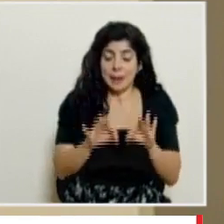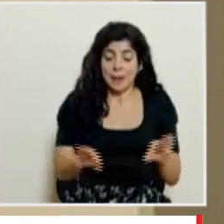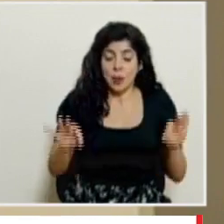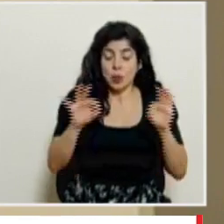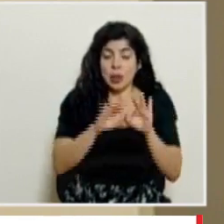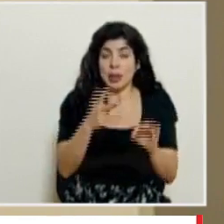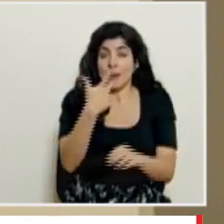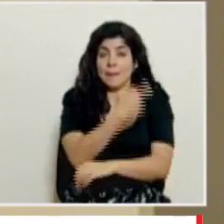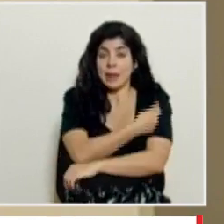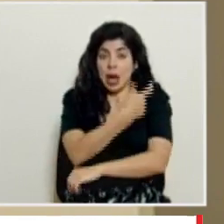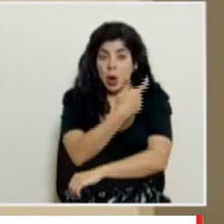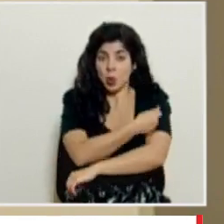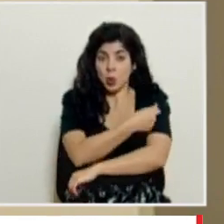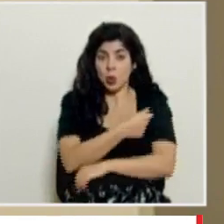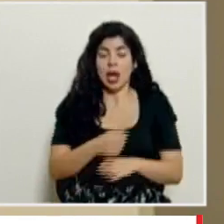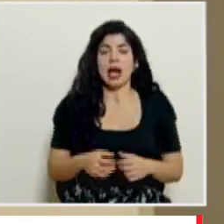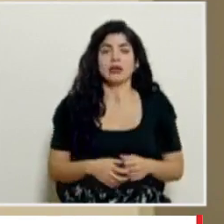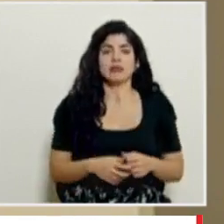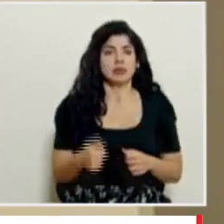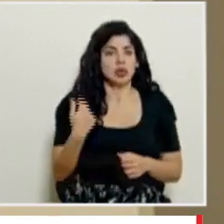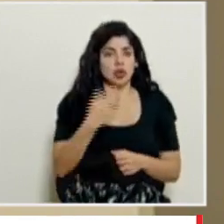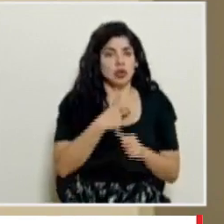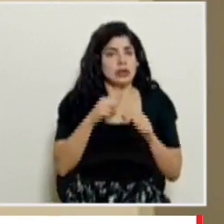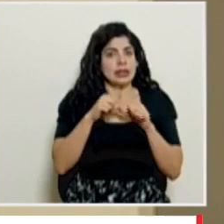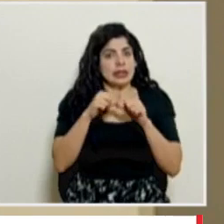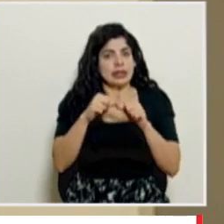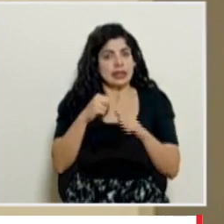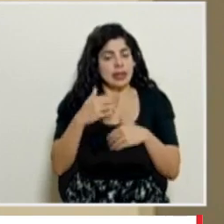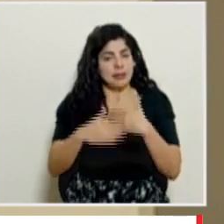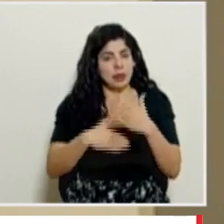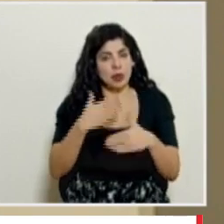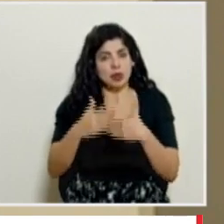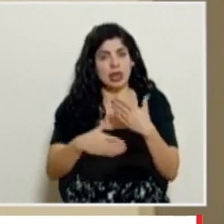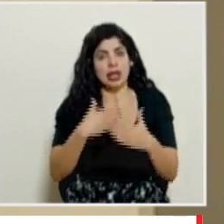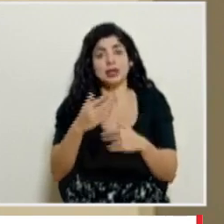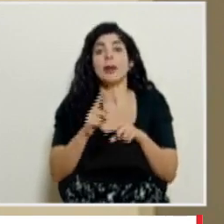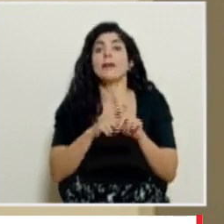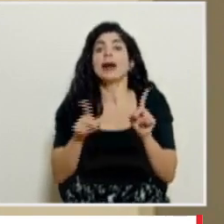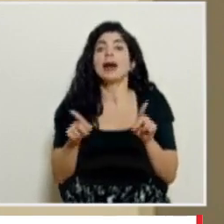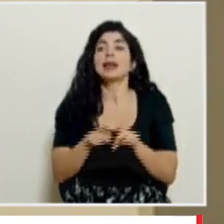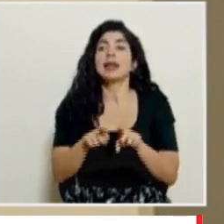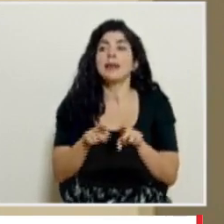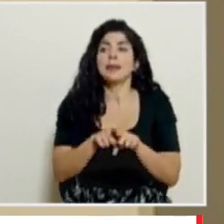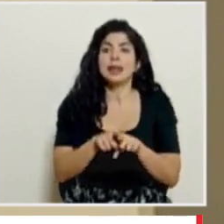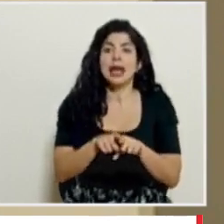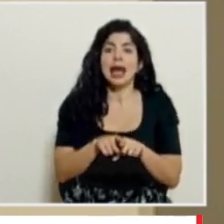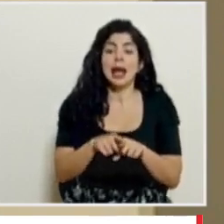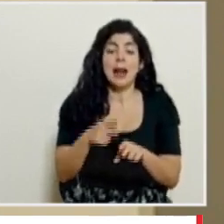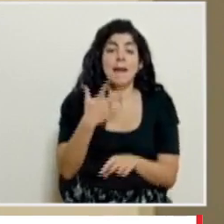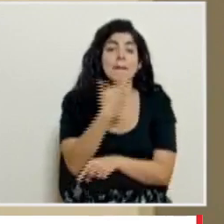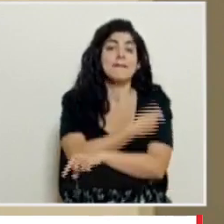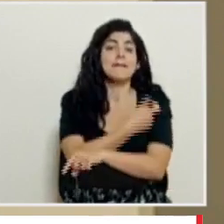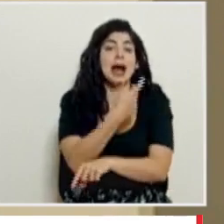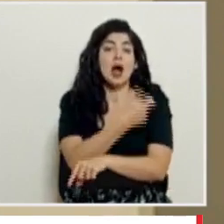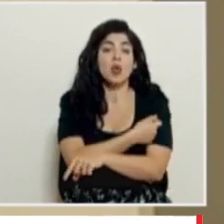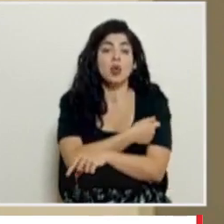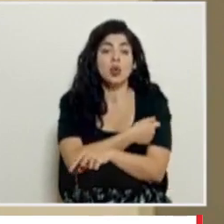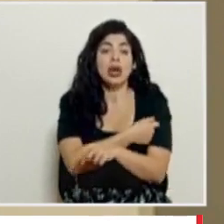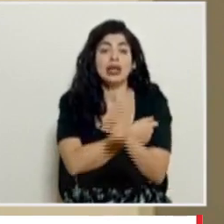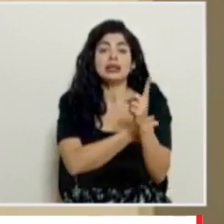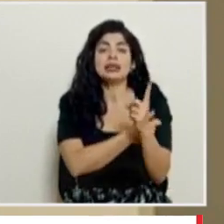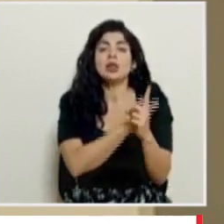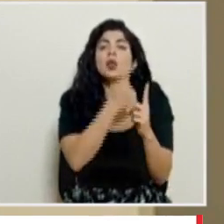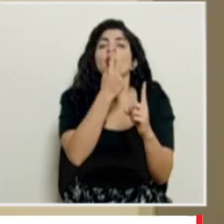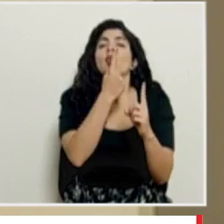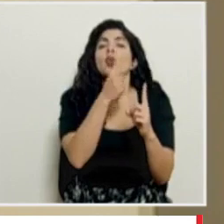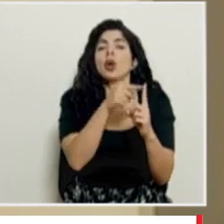la vacunación y que seguimos avanzando en el proceso sino también de que la vacunación es solo una de